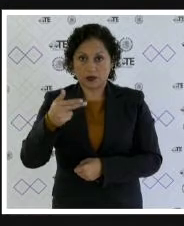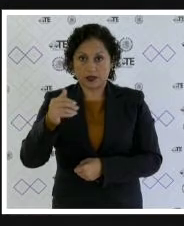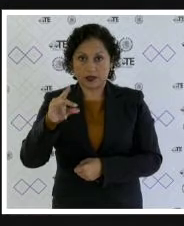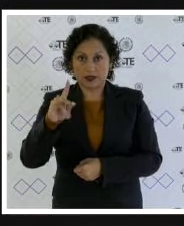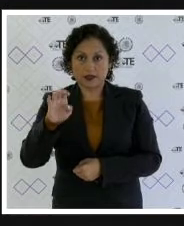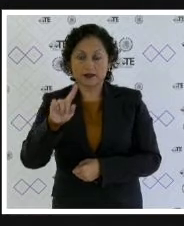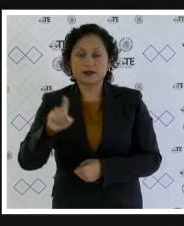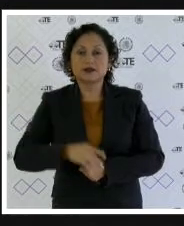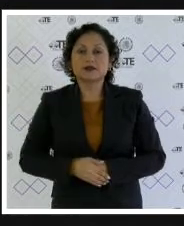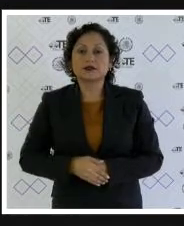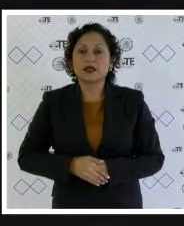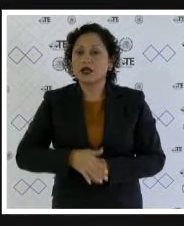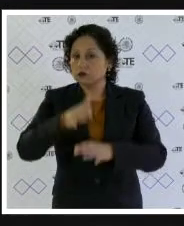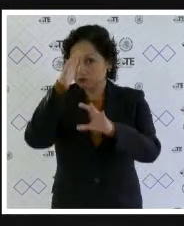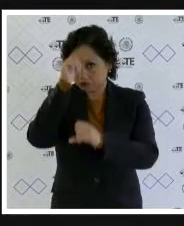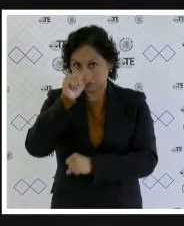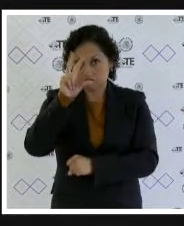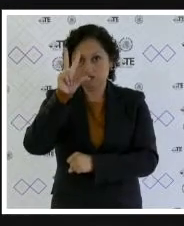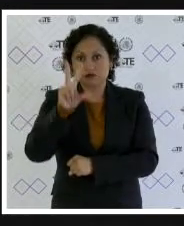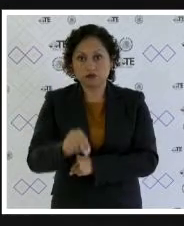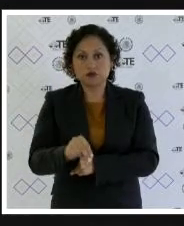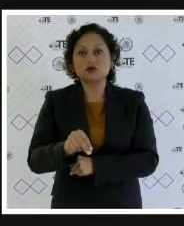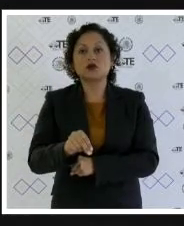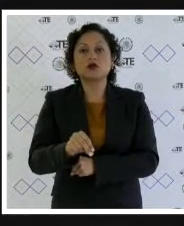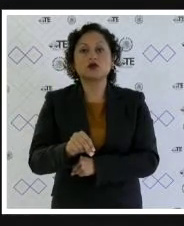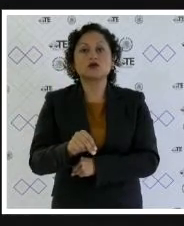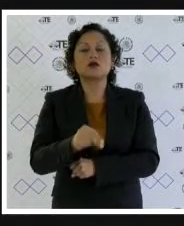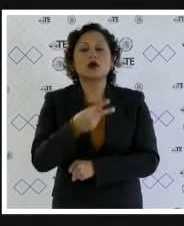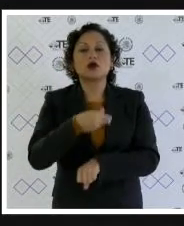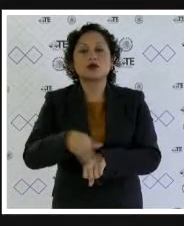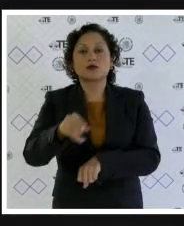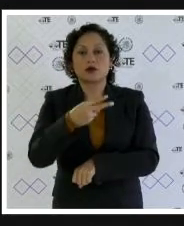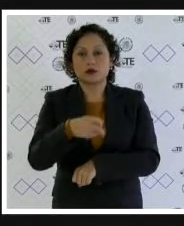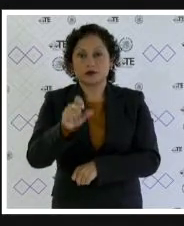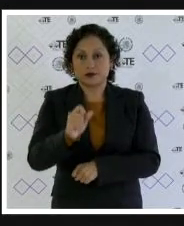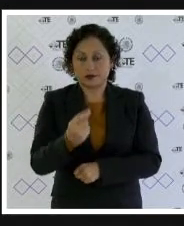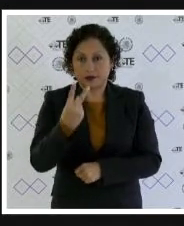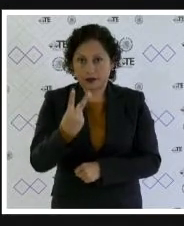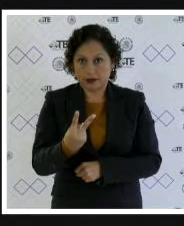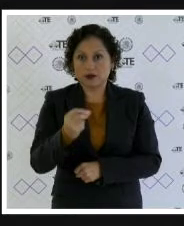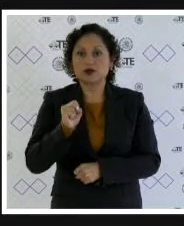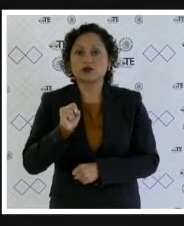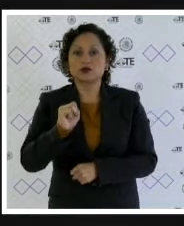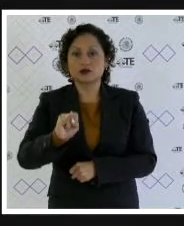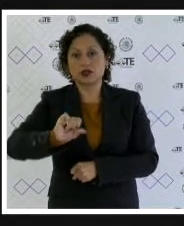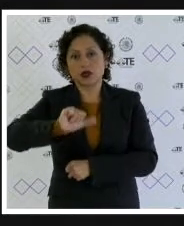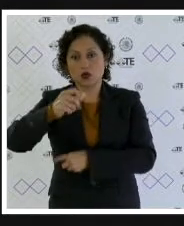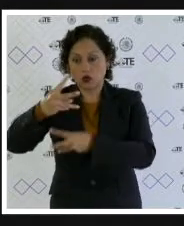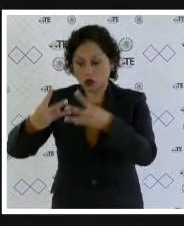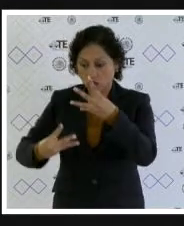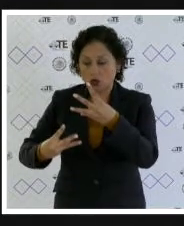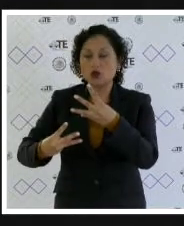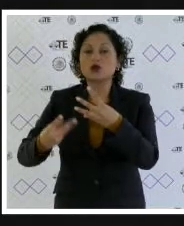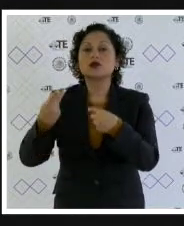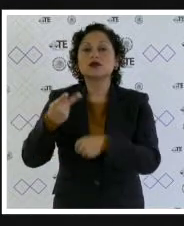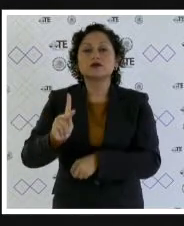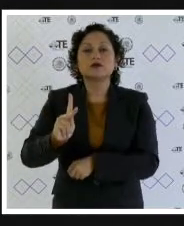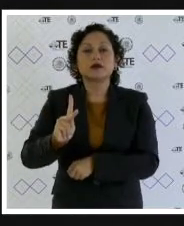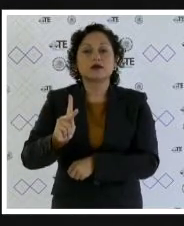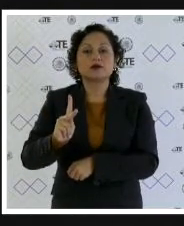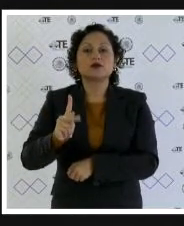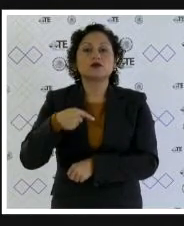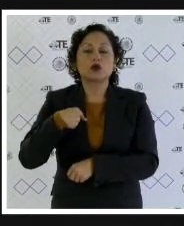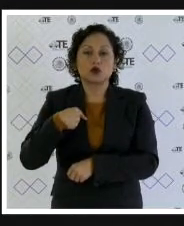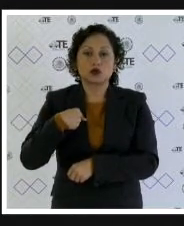voto en contra del proyecto de resolución relativa al juicio electoral doscientos veintidós a favor de todos los demás con el señalamiento